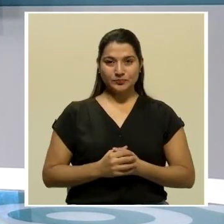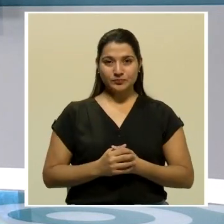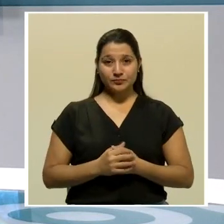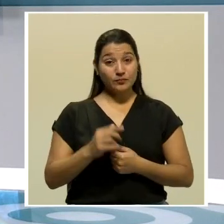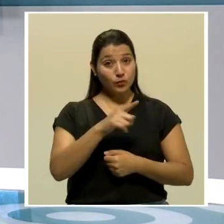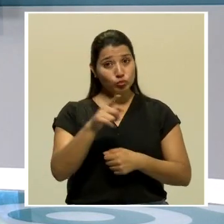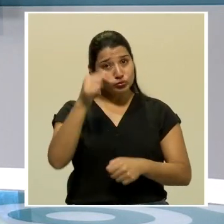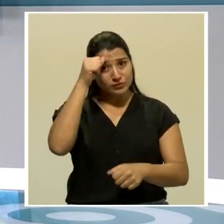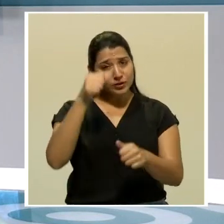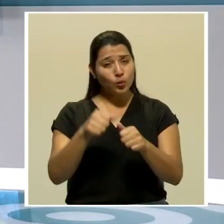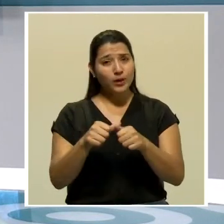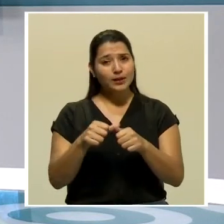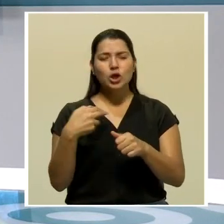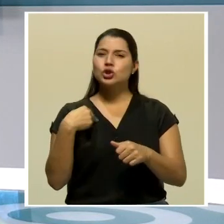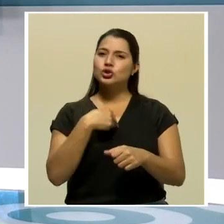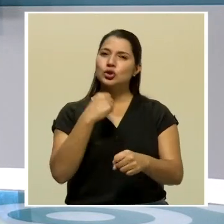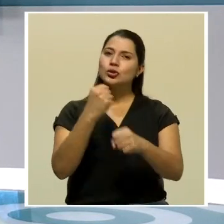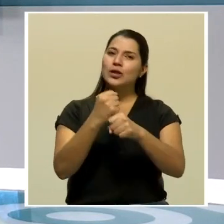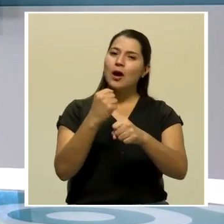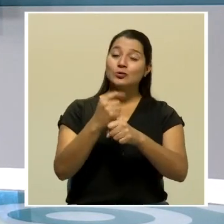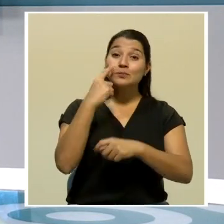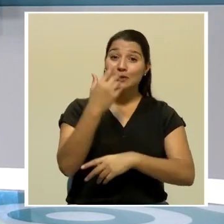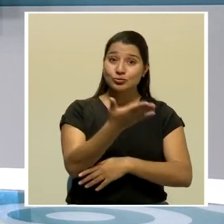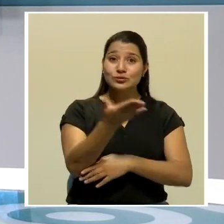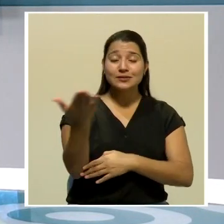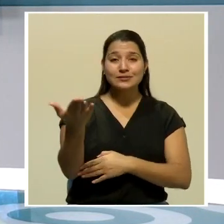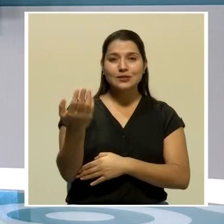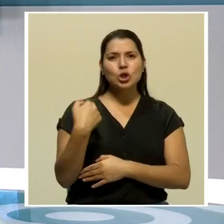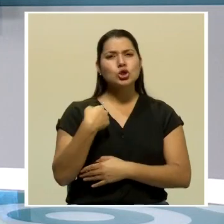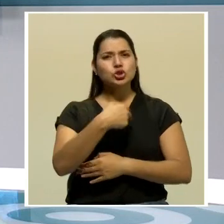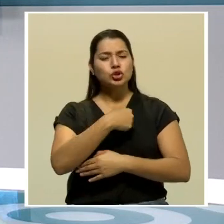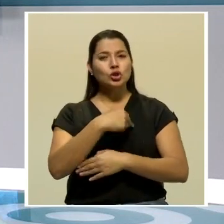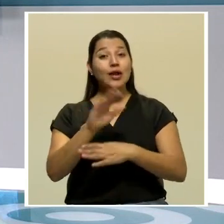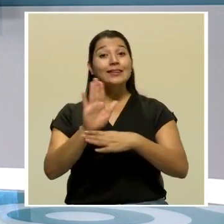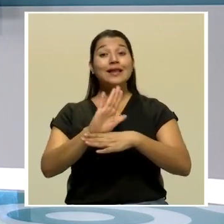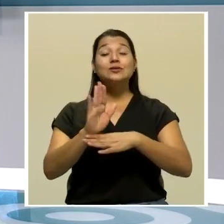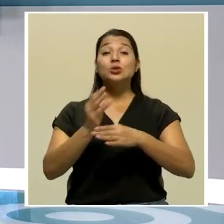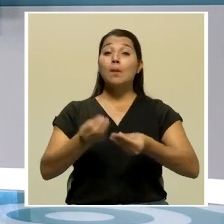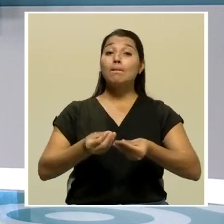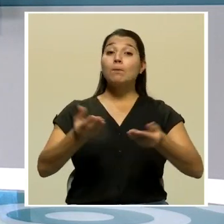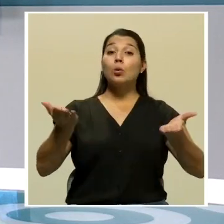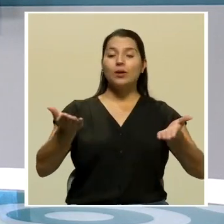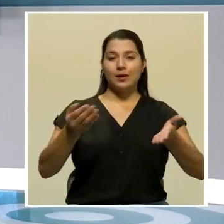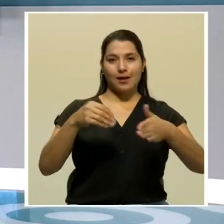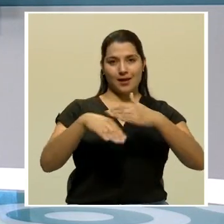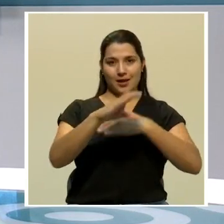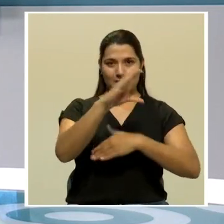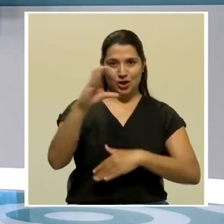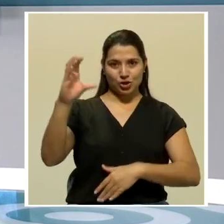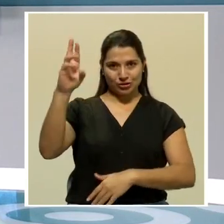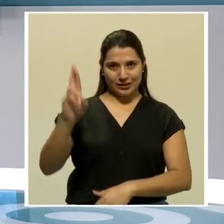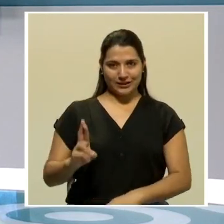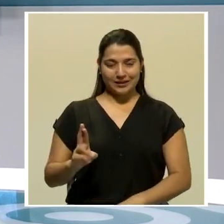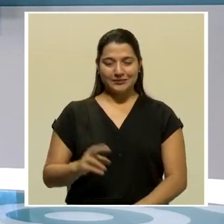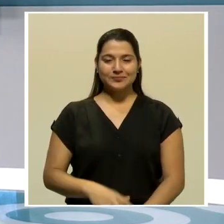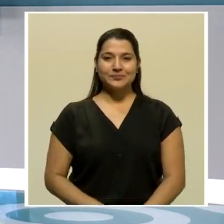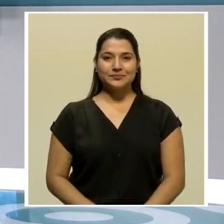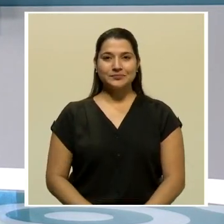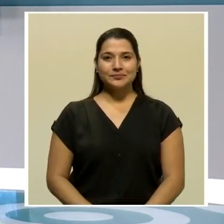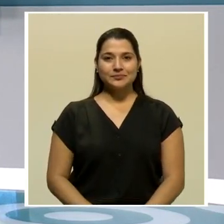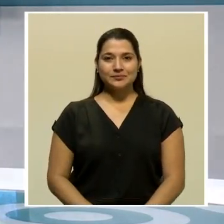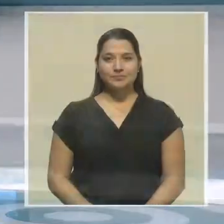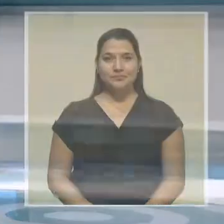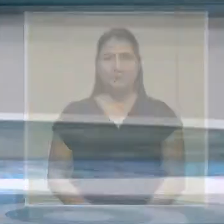Recuerde, trabajamos para usted somos la televisión pública de Costa Rica.